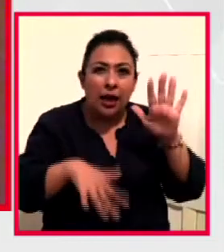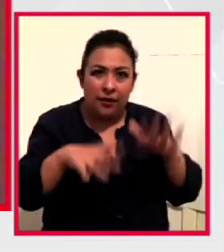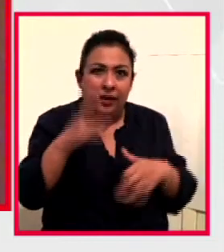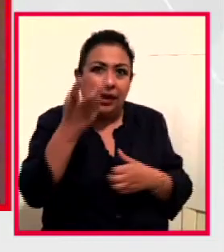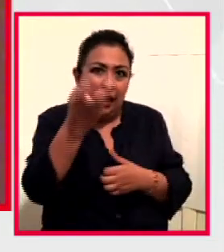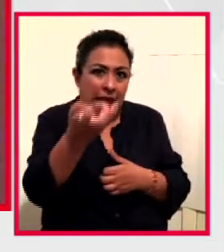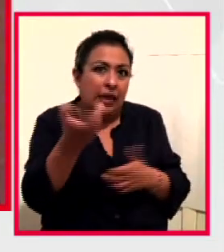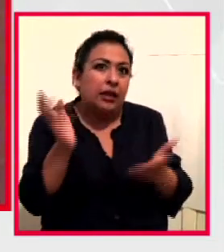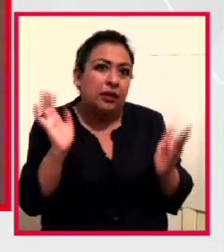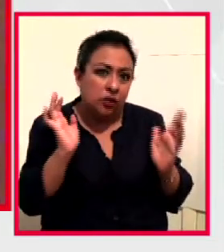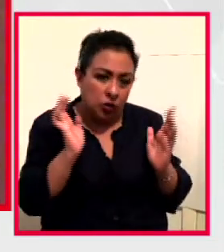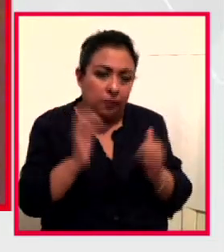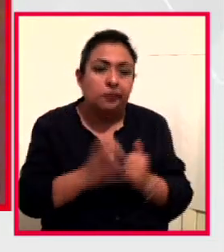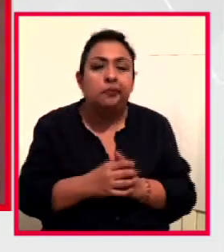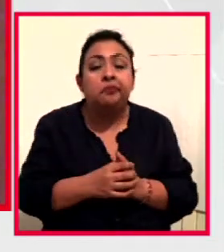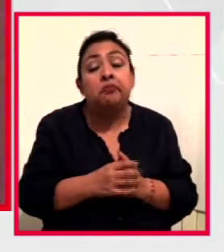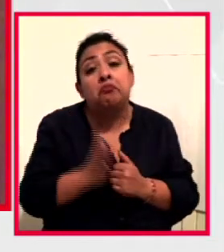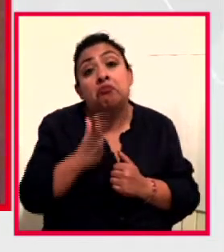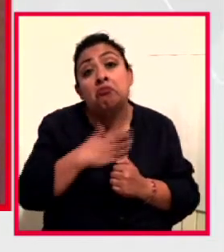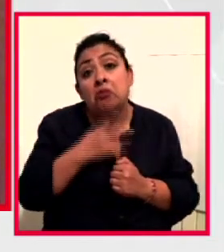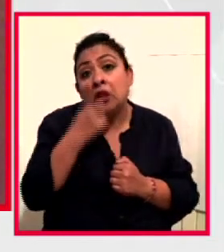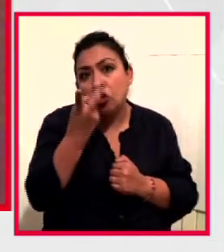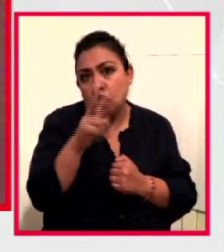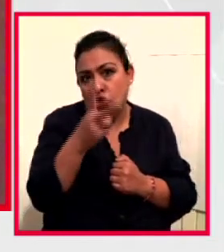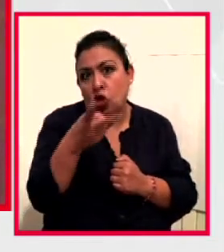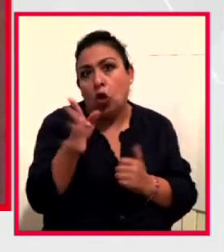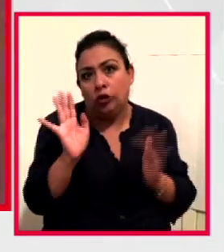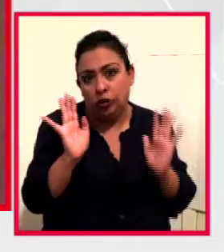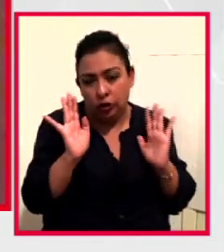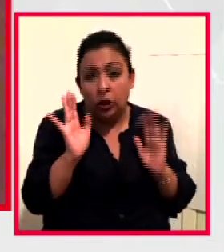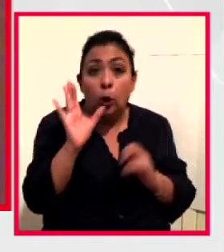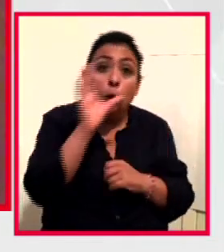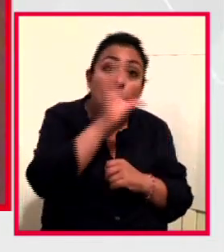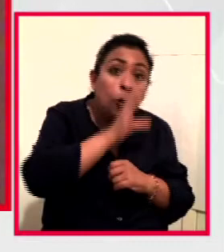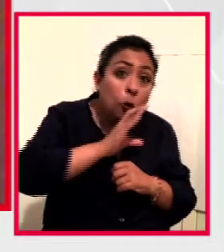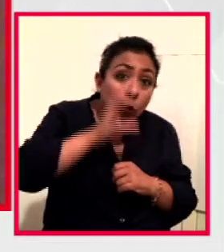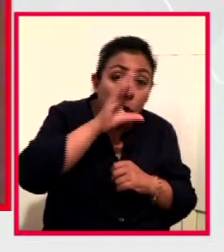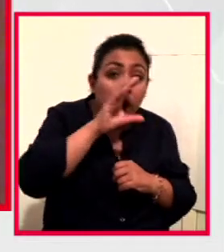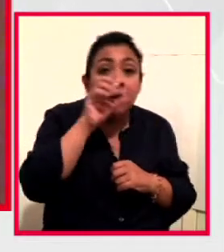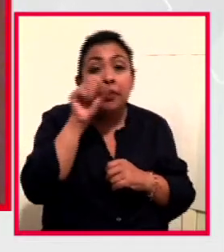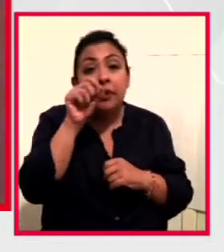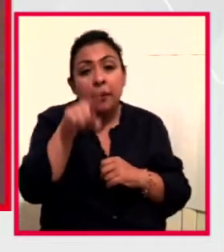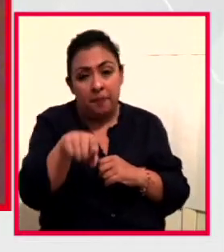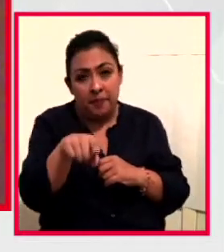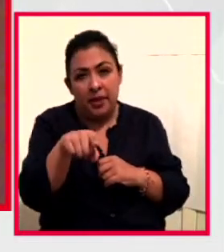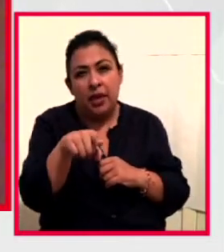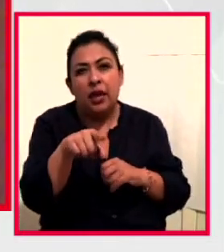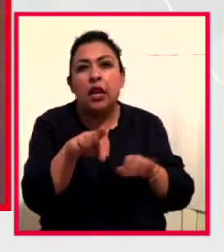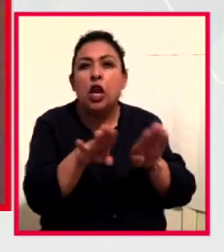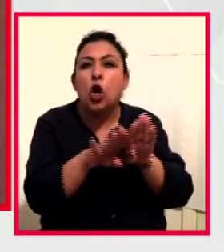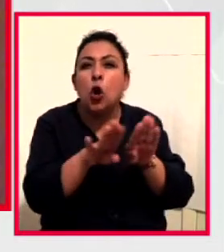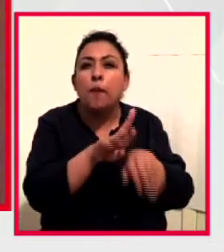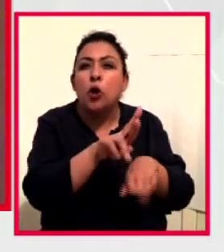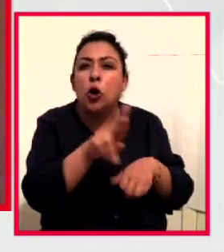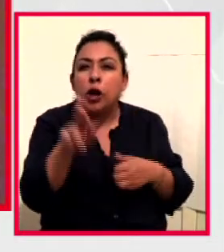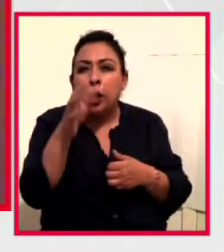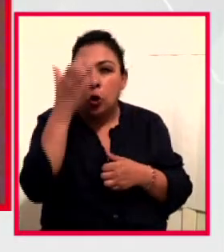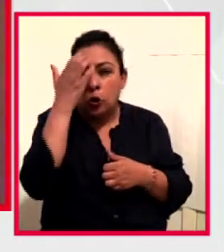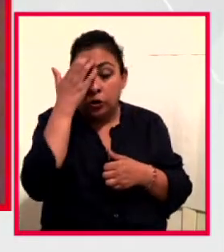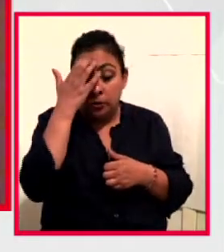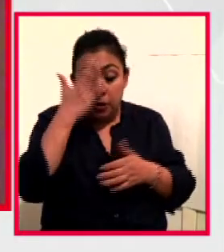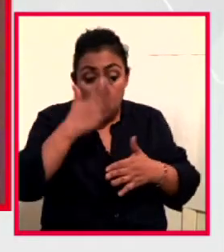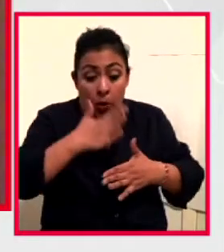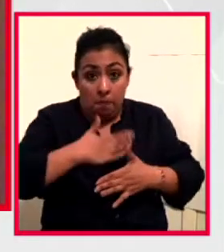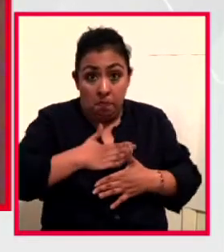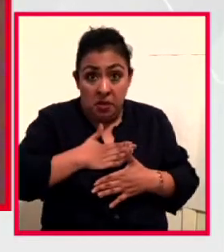¿no? Entonces yo diría que las dos cosas, la curiosidad, pero también como un reconocimiento de que a mí me venía